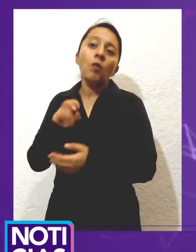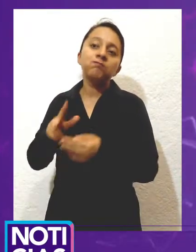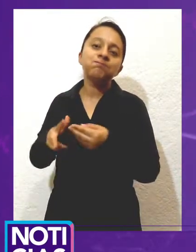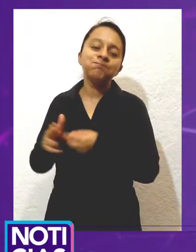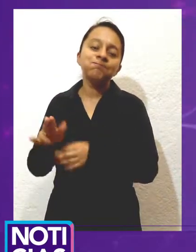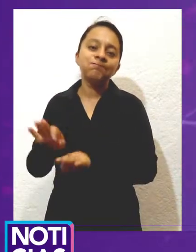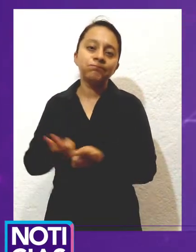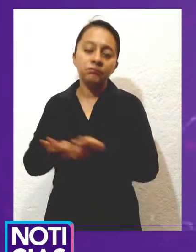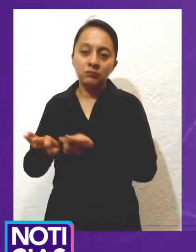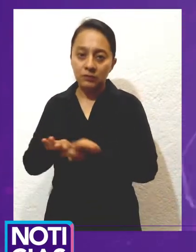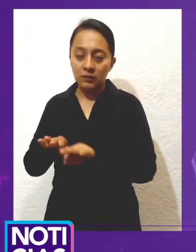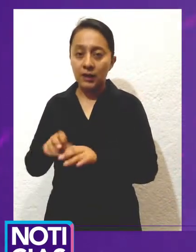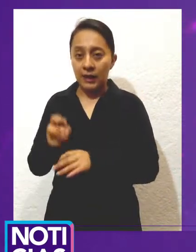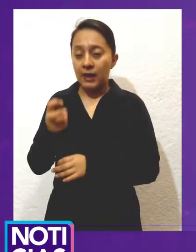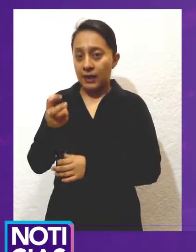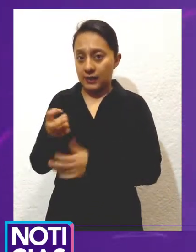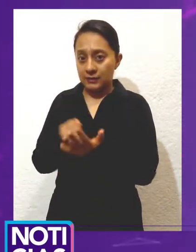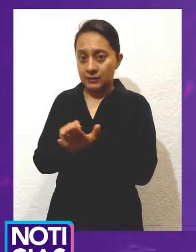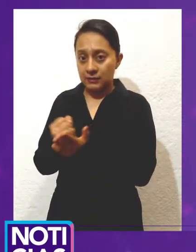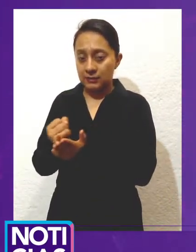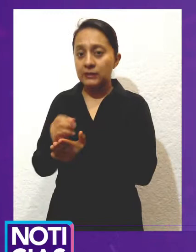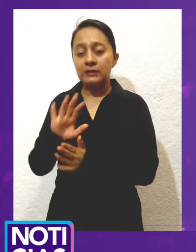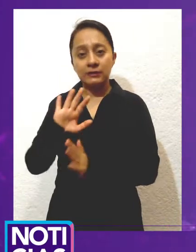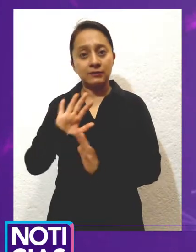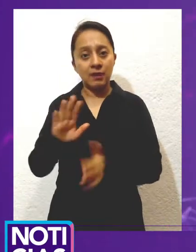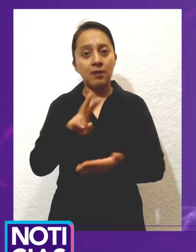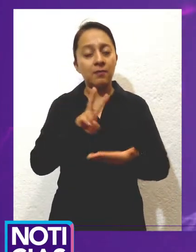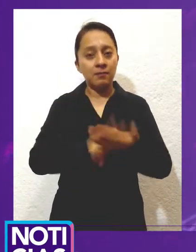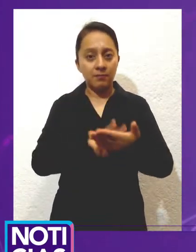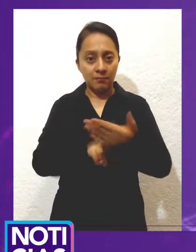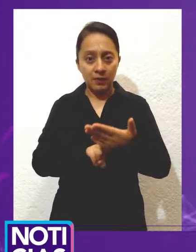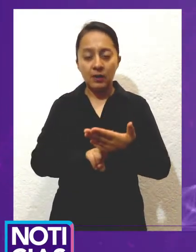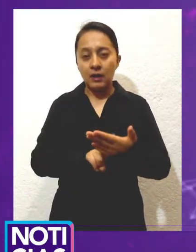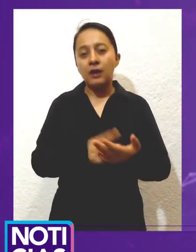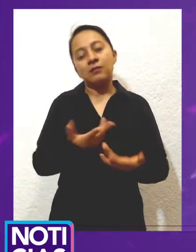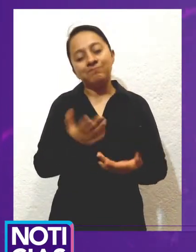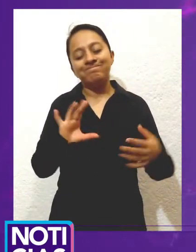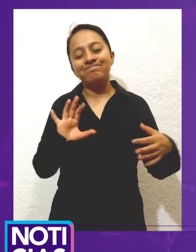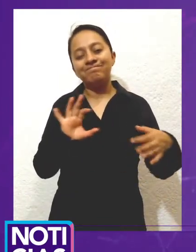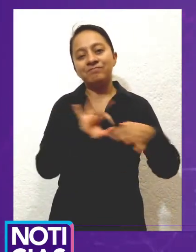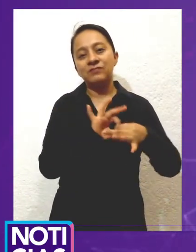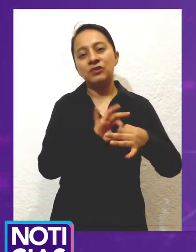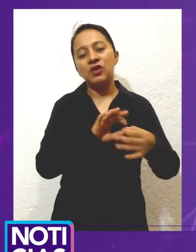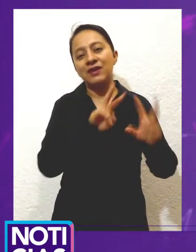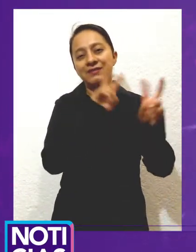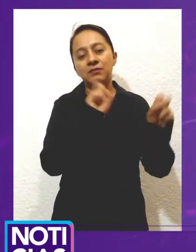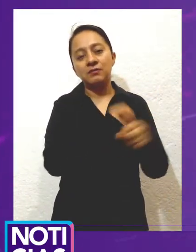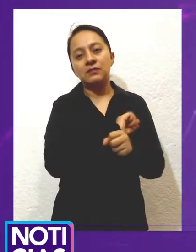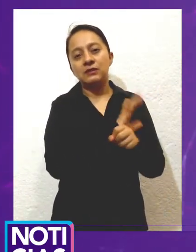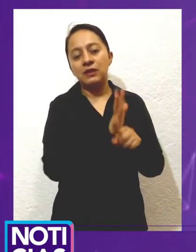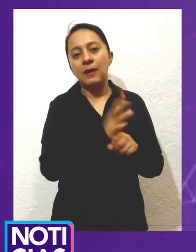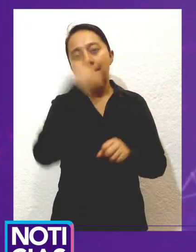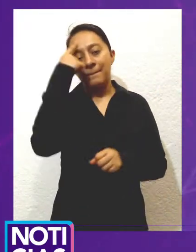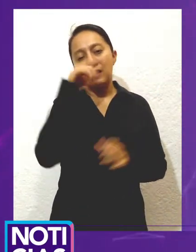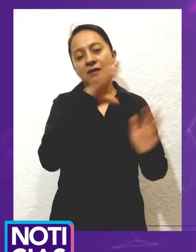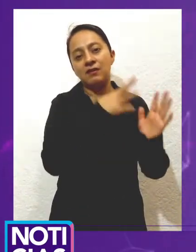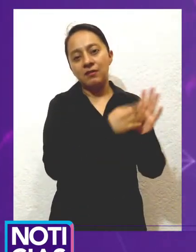contingencia para evitar el contagio de coronavirus. Hasta el momento los que nosotros recibimos en la Secretaría del Trabajo